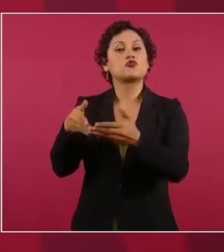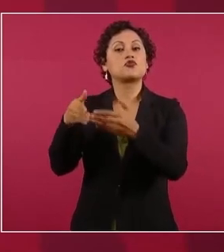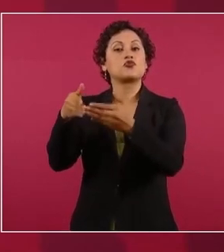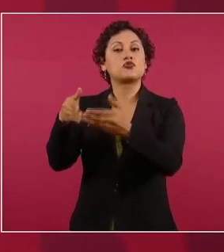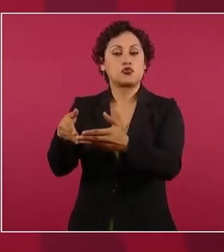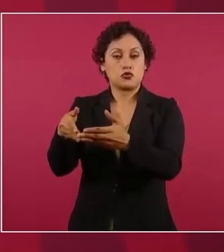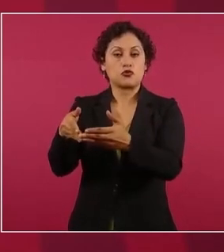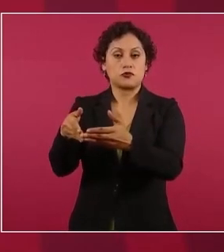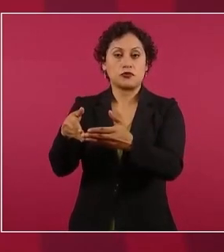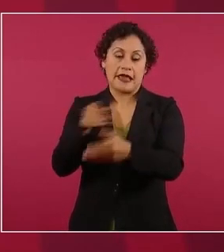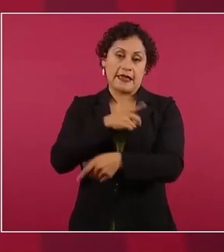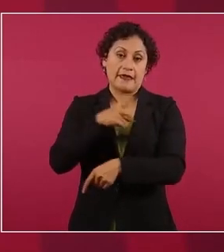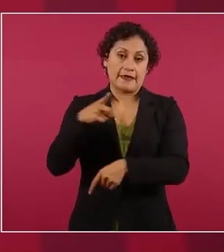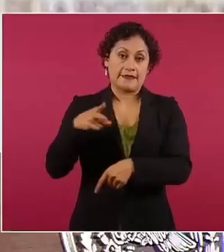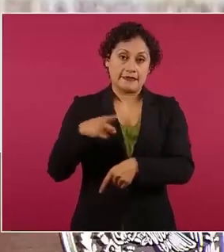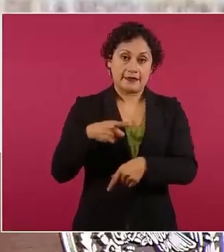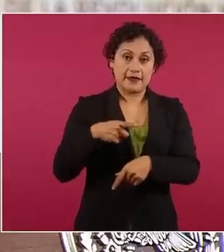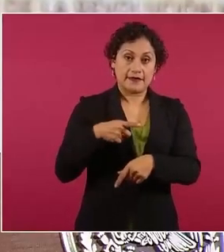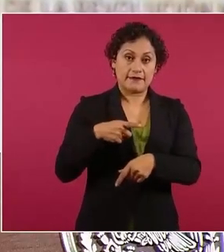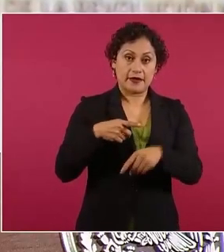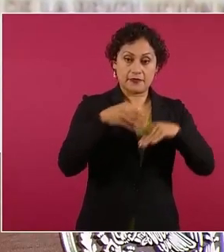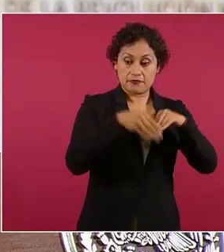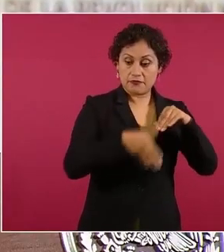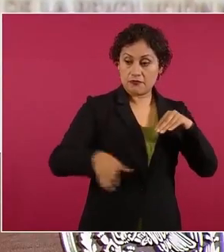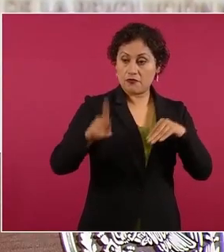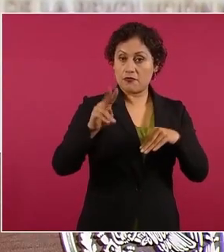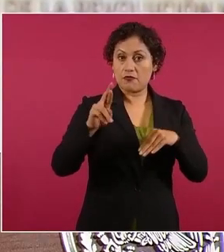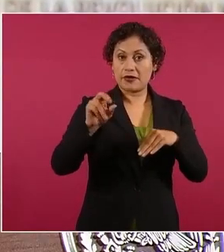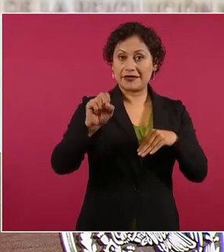atravesar toda la presa